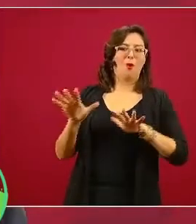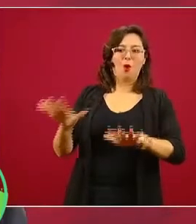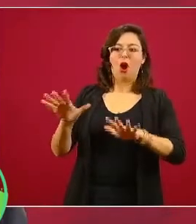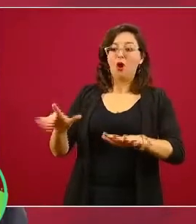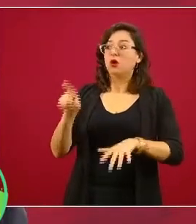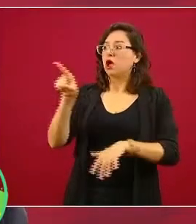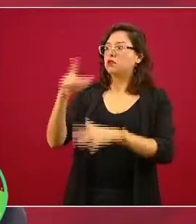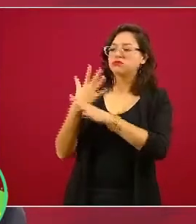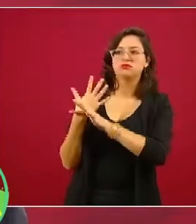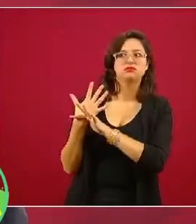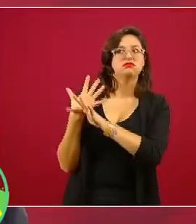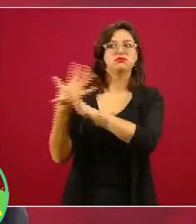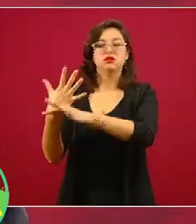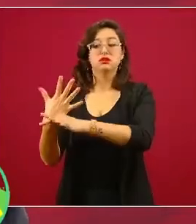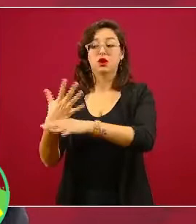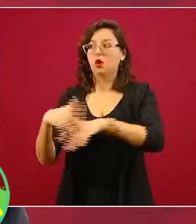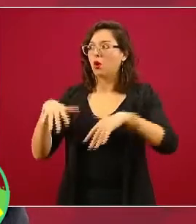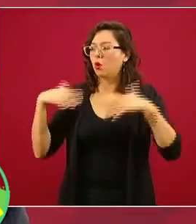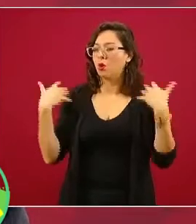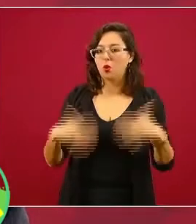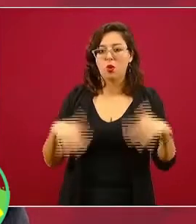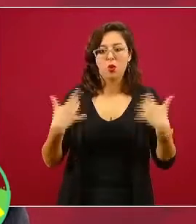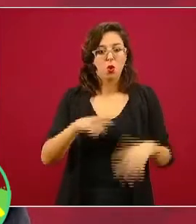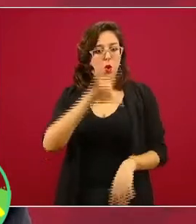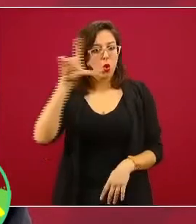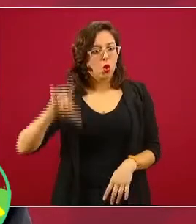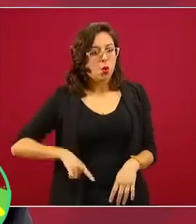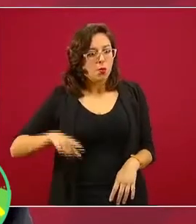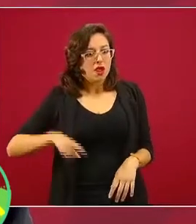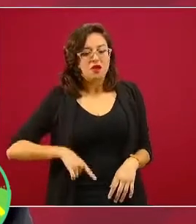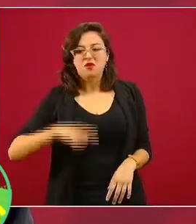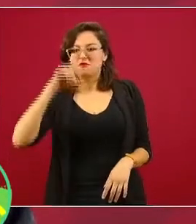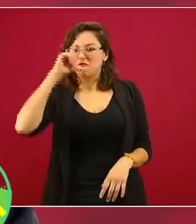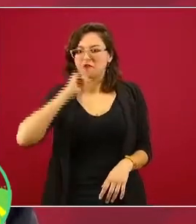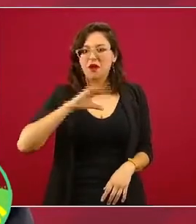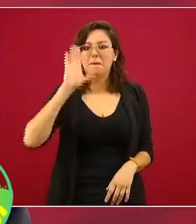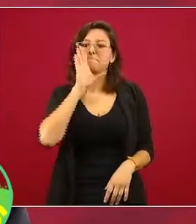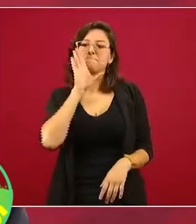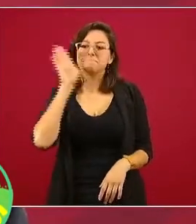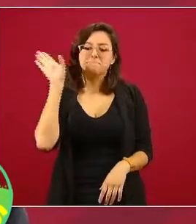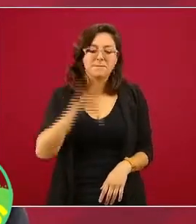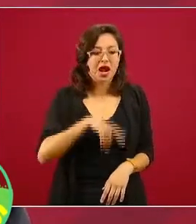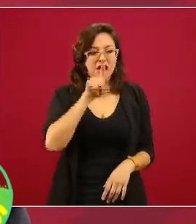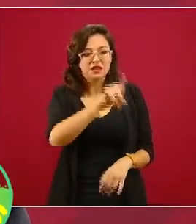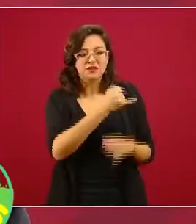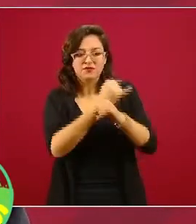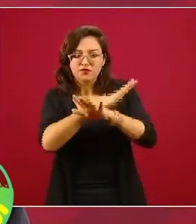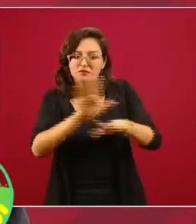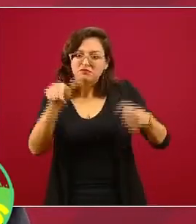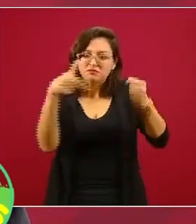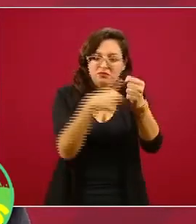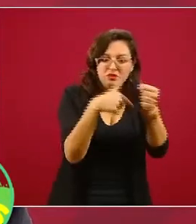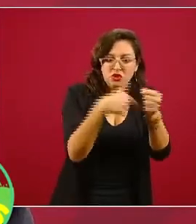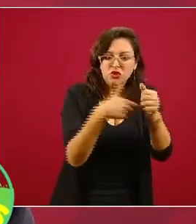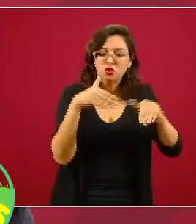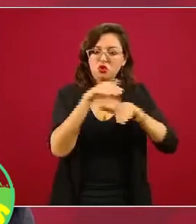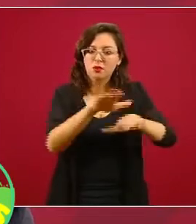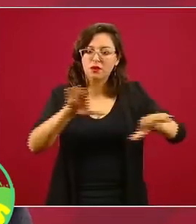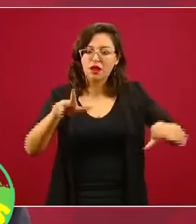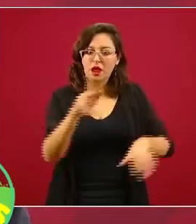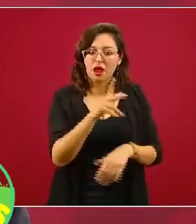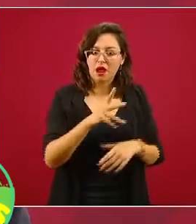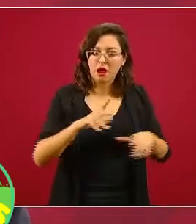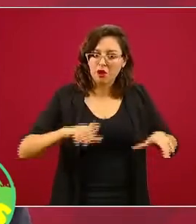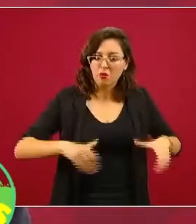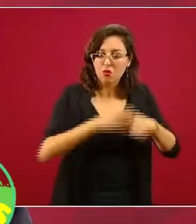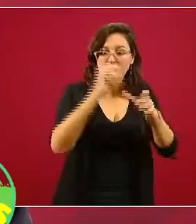decir que la UNAM está haciendo una acusación de que el gobierno de México esconde información sobre pueblos indígenas, pues